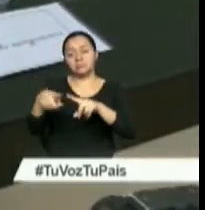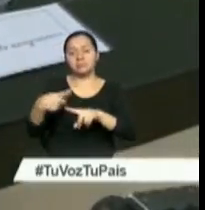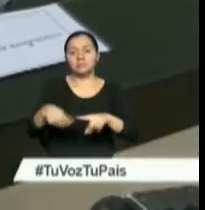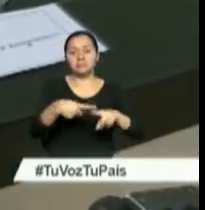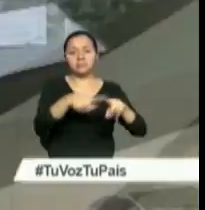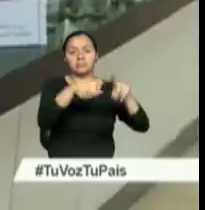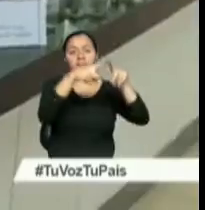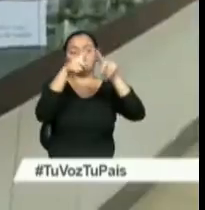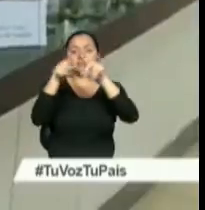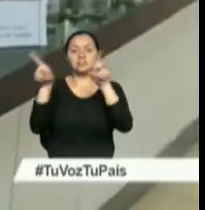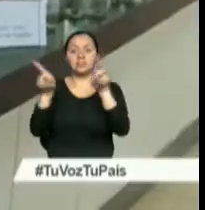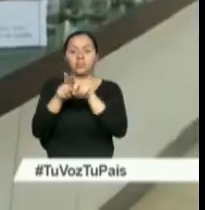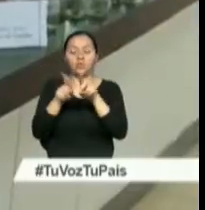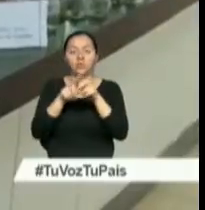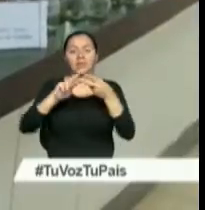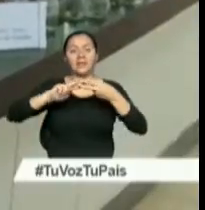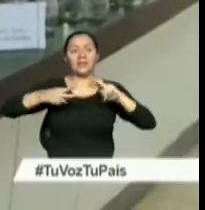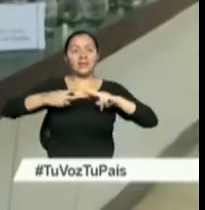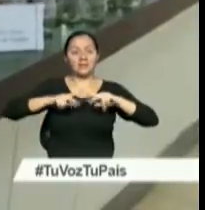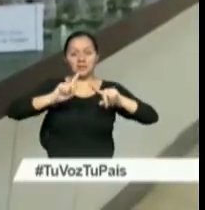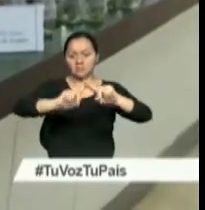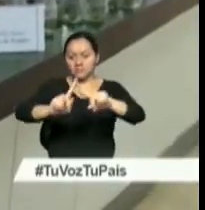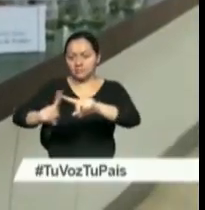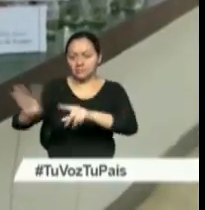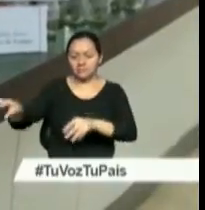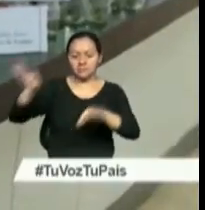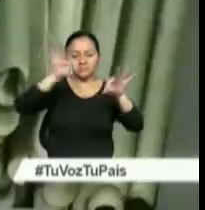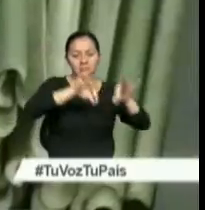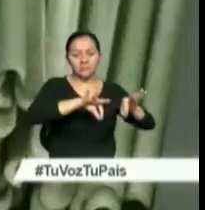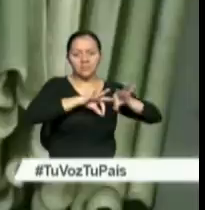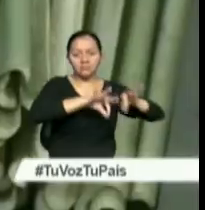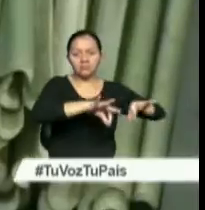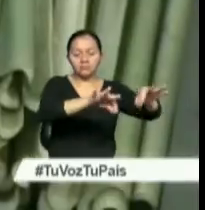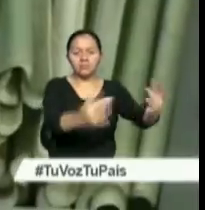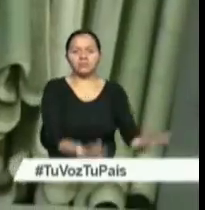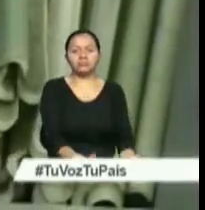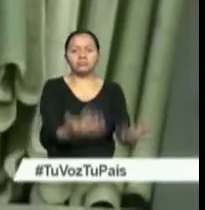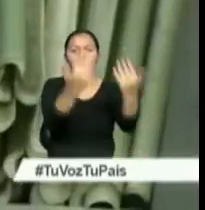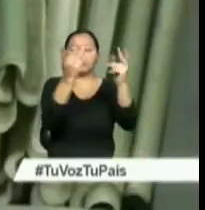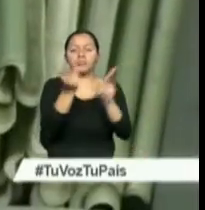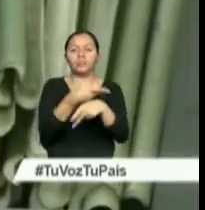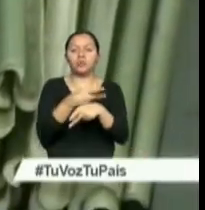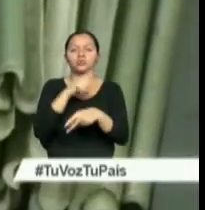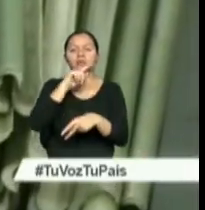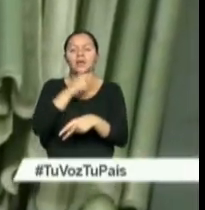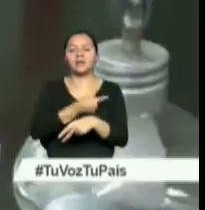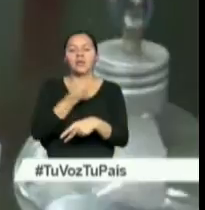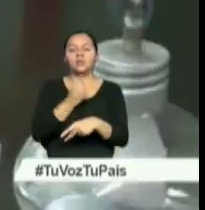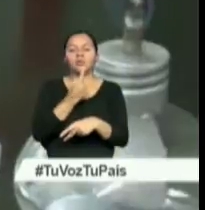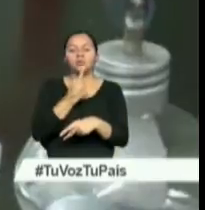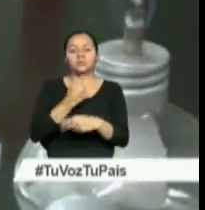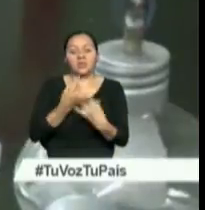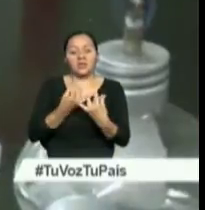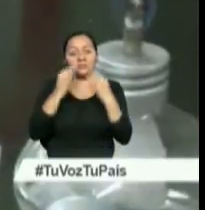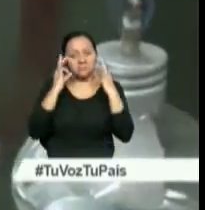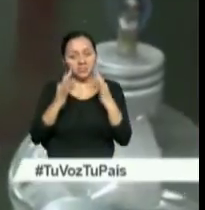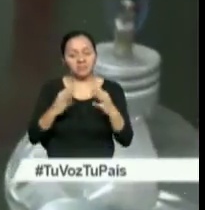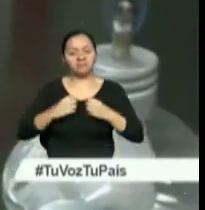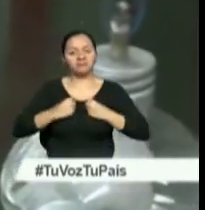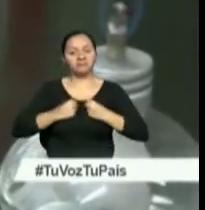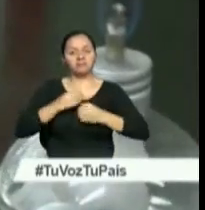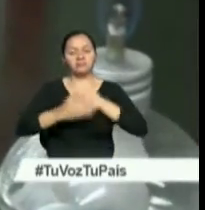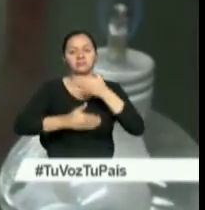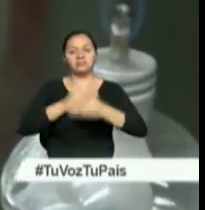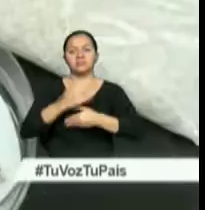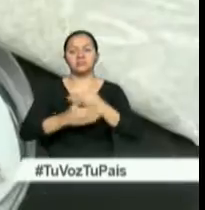variaciones genéticas ya ecuatorianas para la producción de caña de azúcar que tienen mejor calidad, más resistencia de las